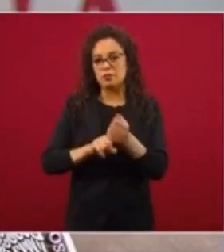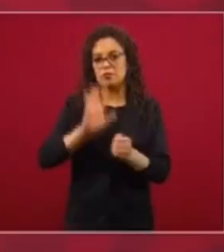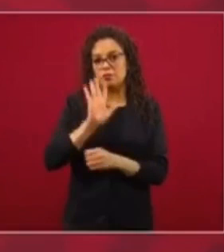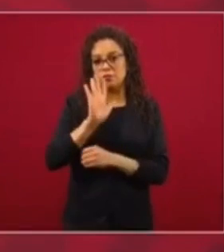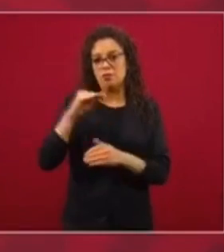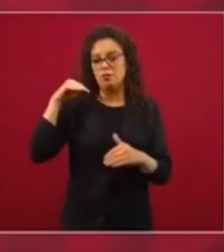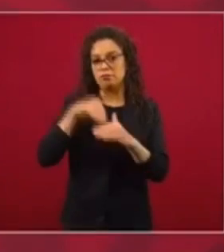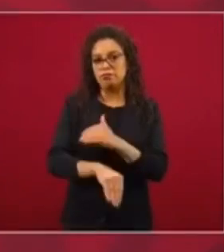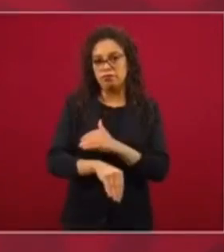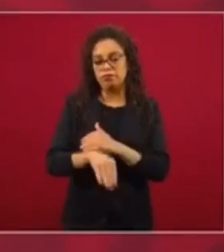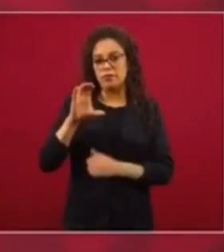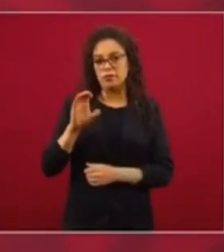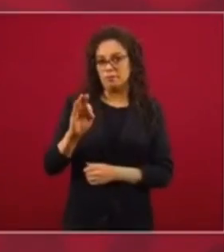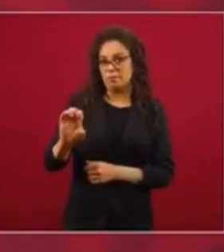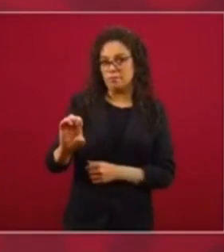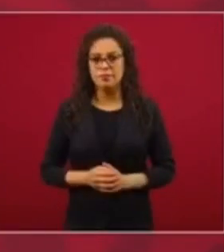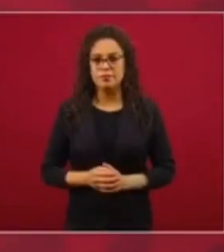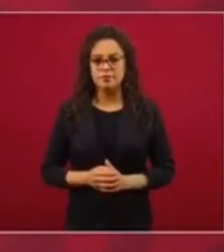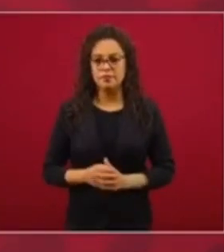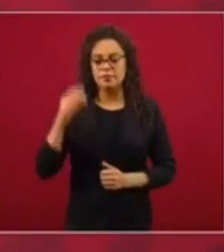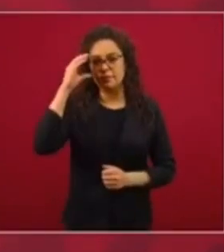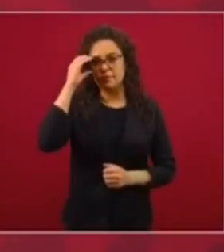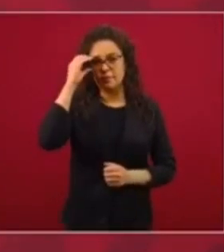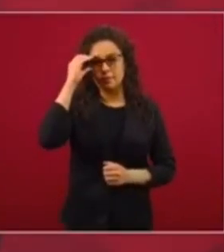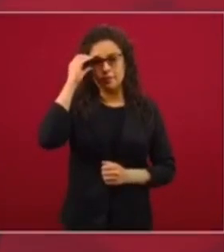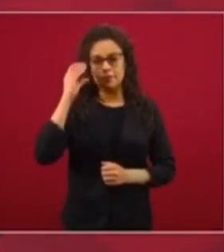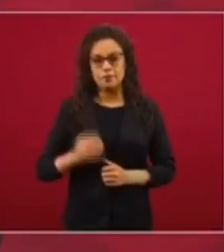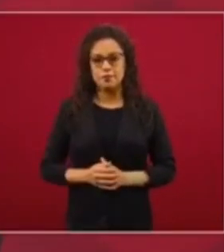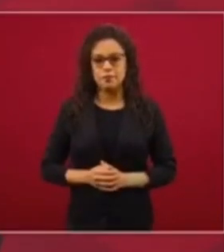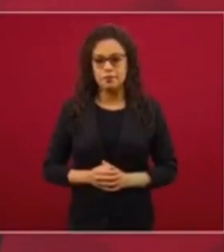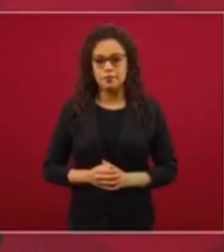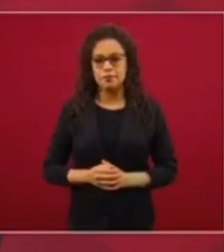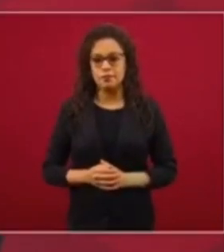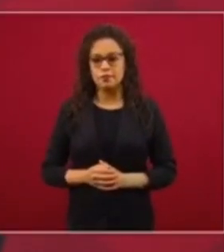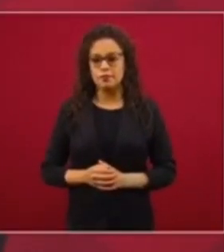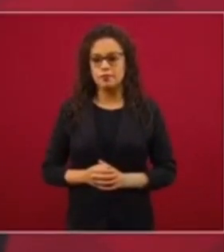a la Comisión Federal de Electricidad y que podamos